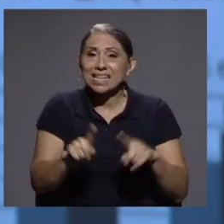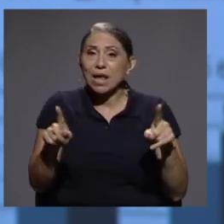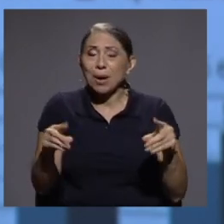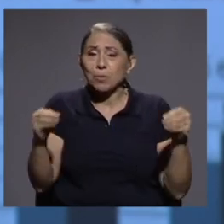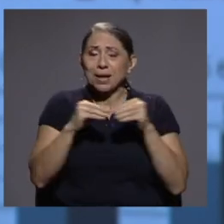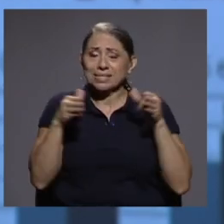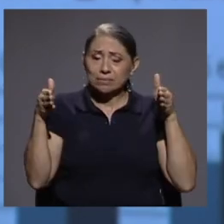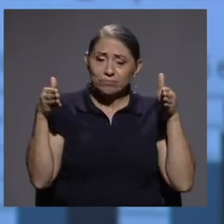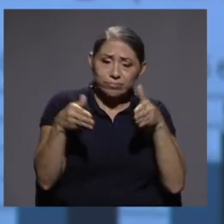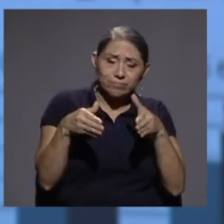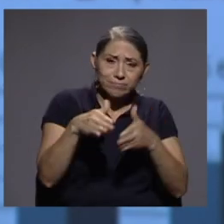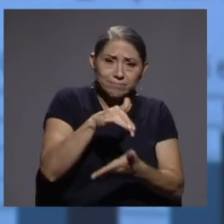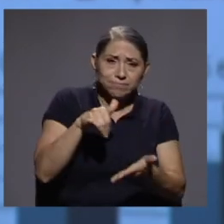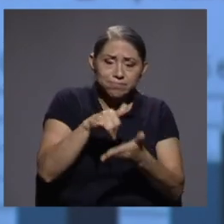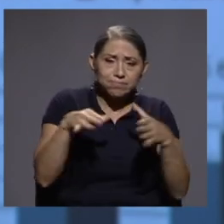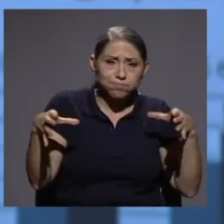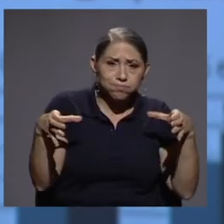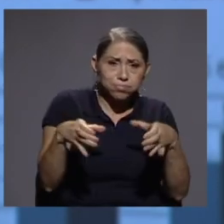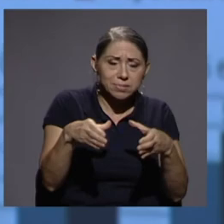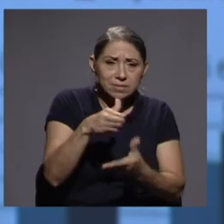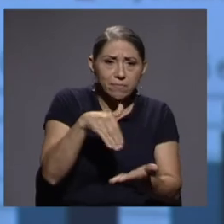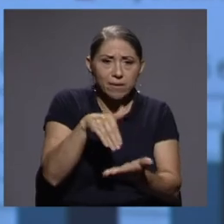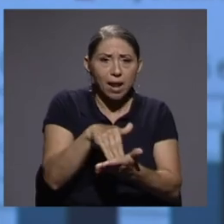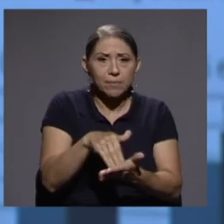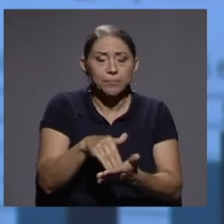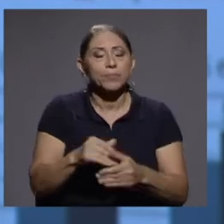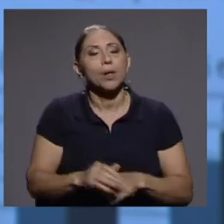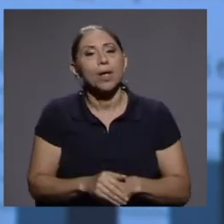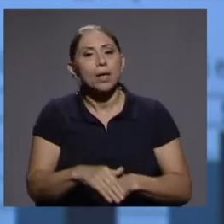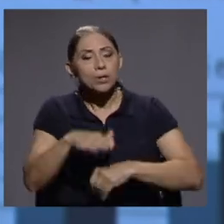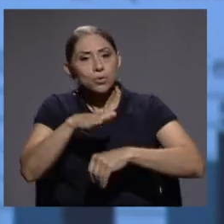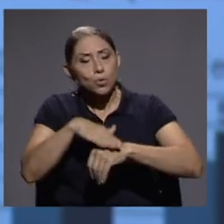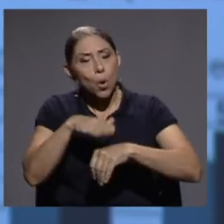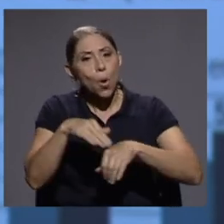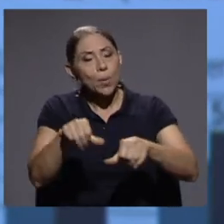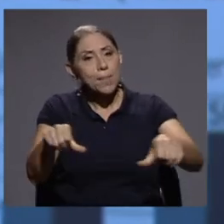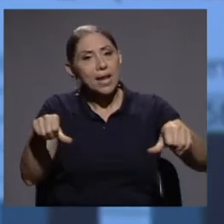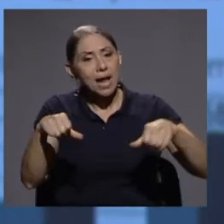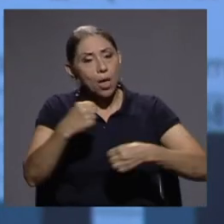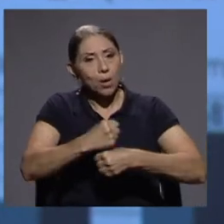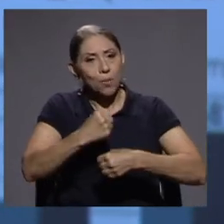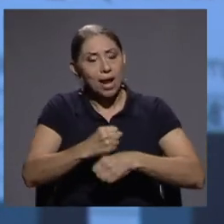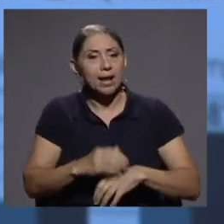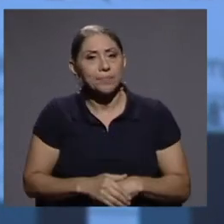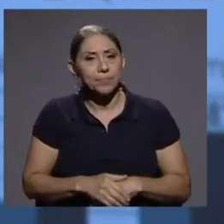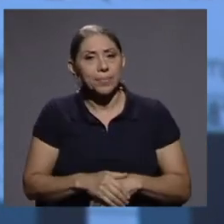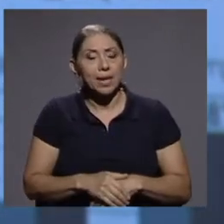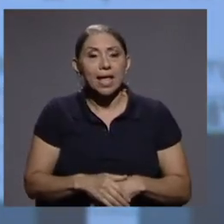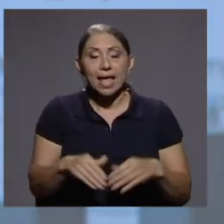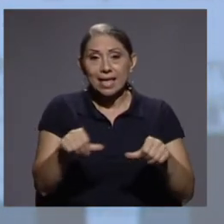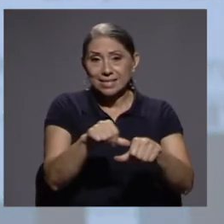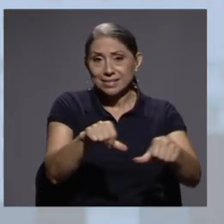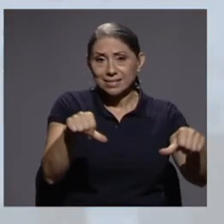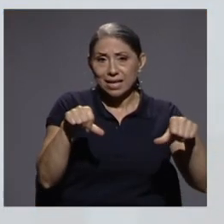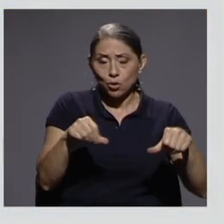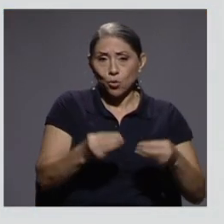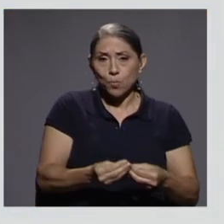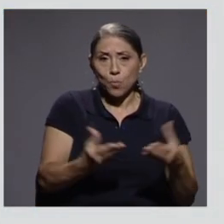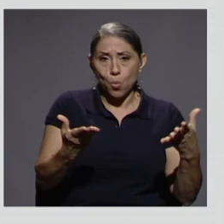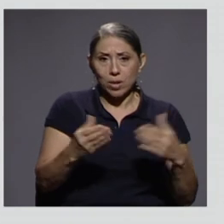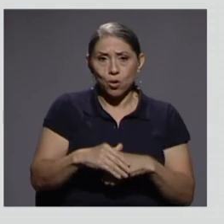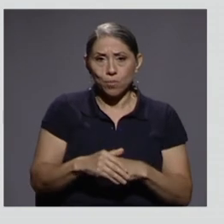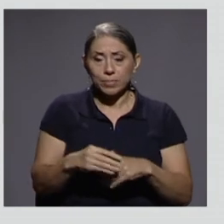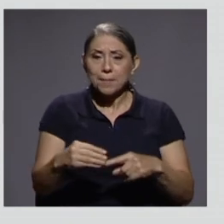concentración ahí. En cuanto al mercado laboral, el sector público, sobre todo el sector educación,